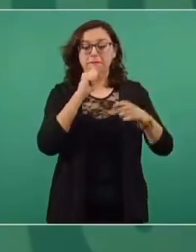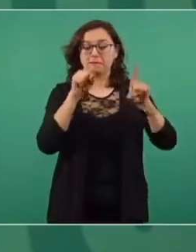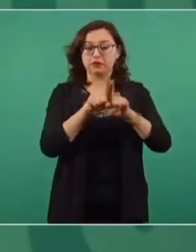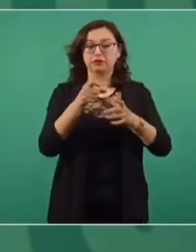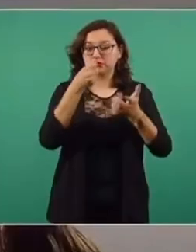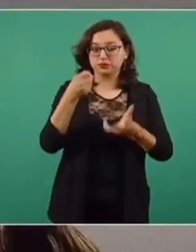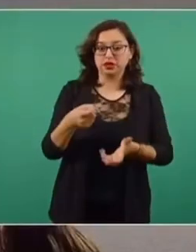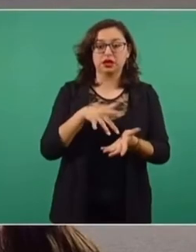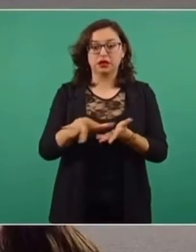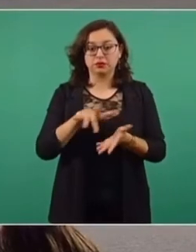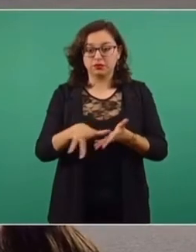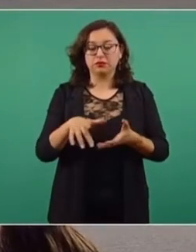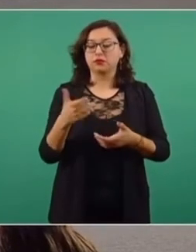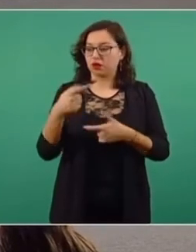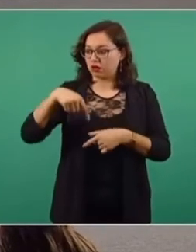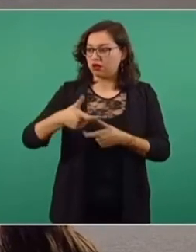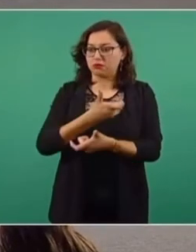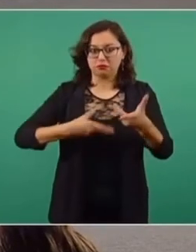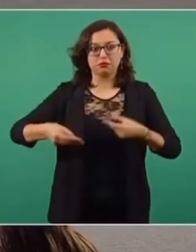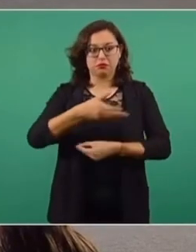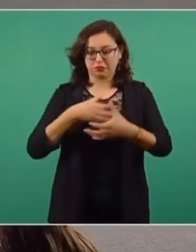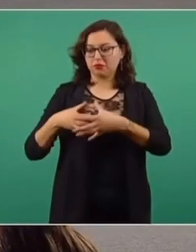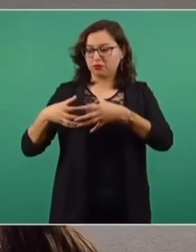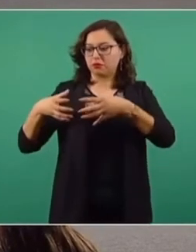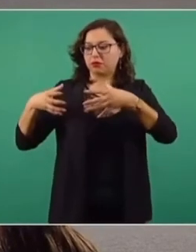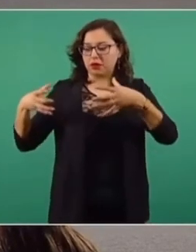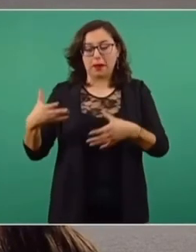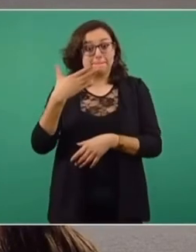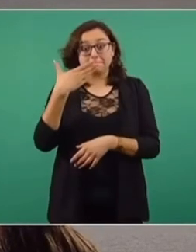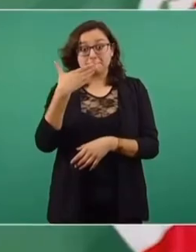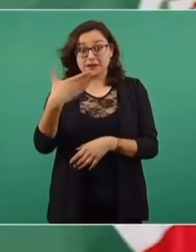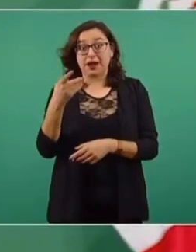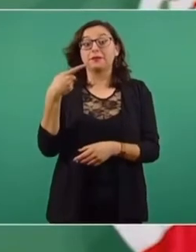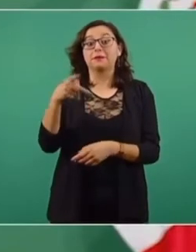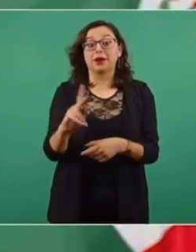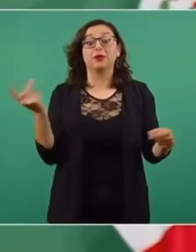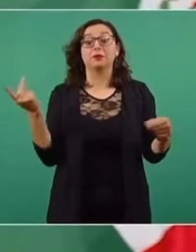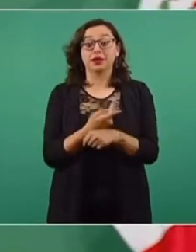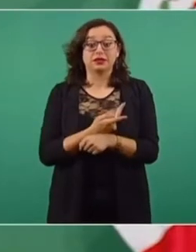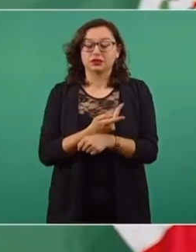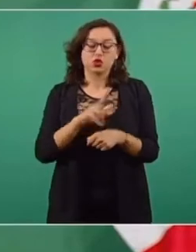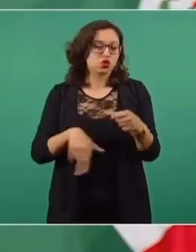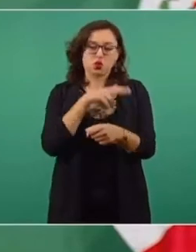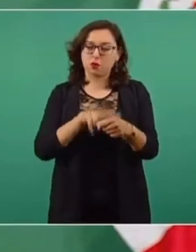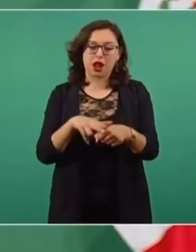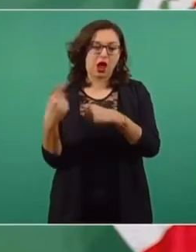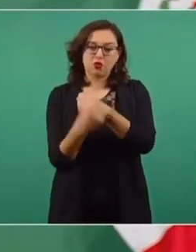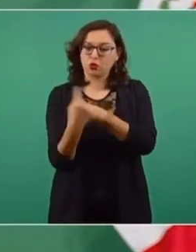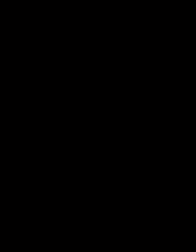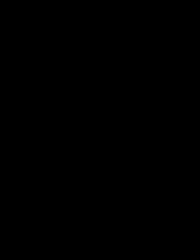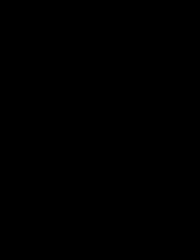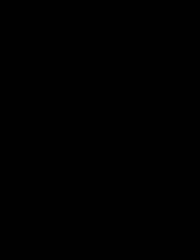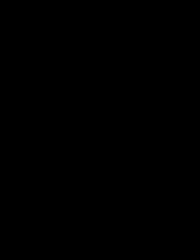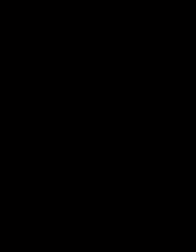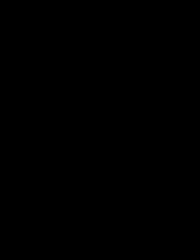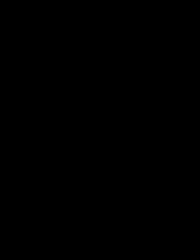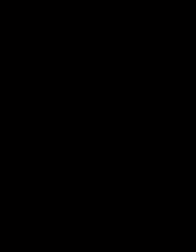así también eso tiene un efecto que se traduce en inflación.